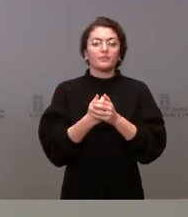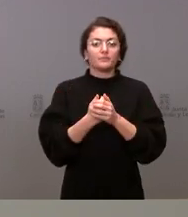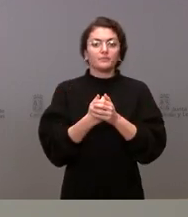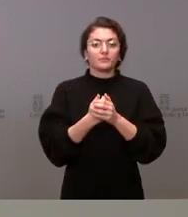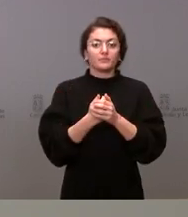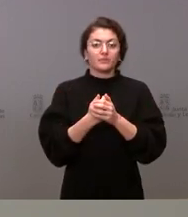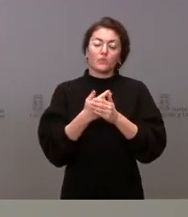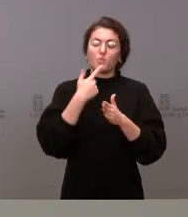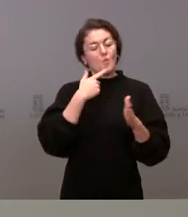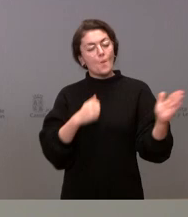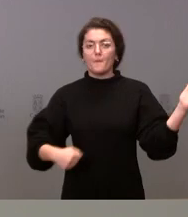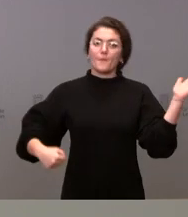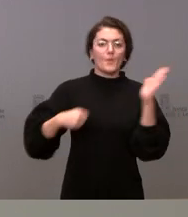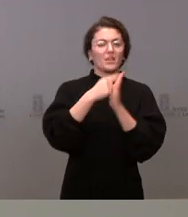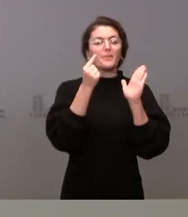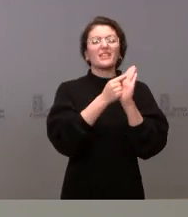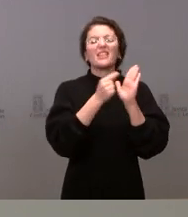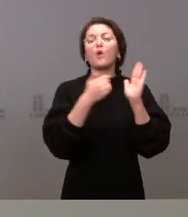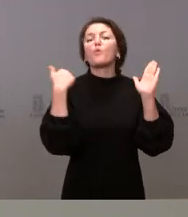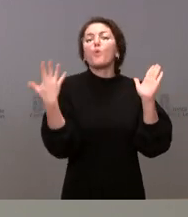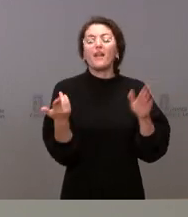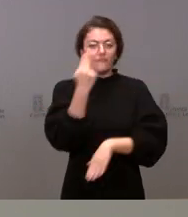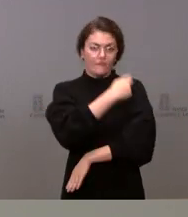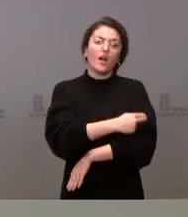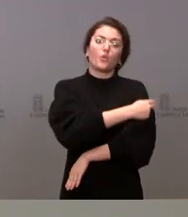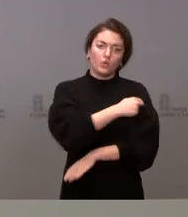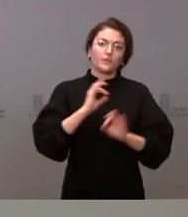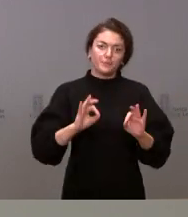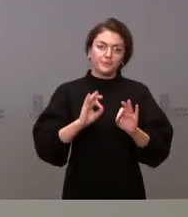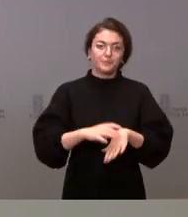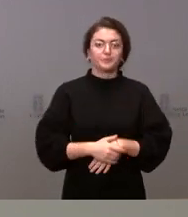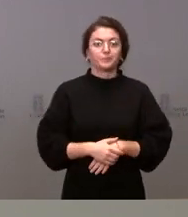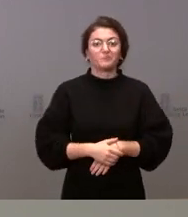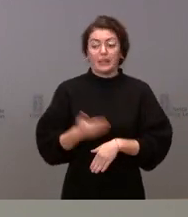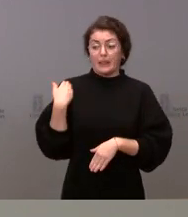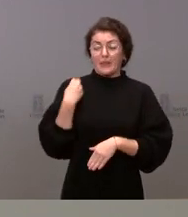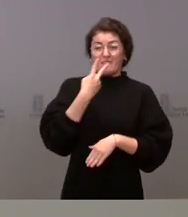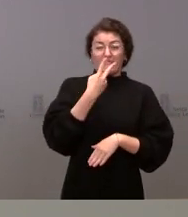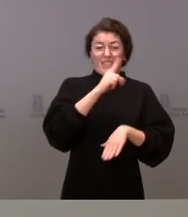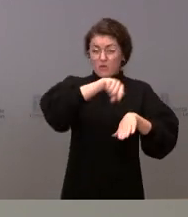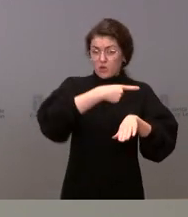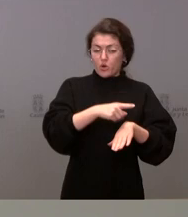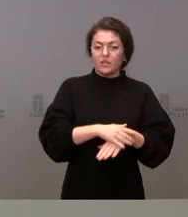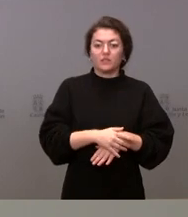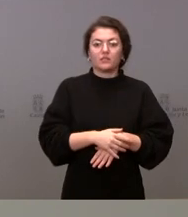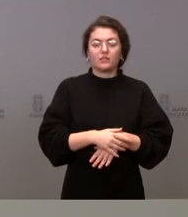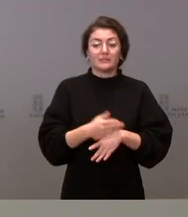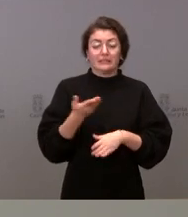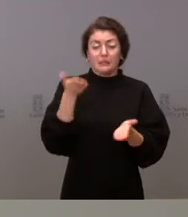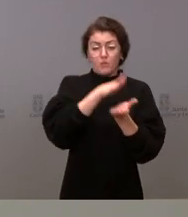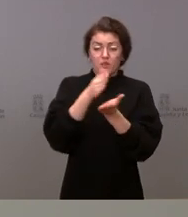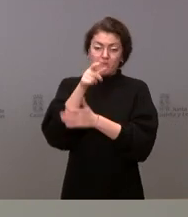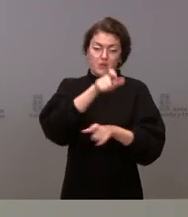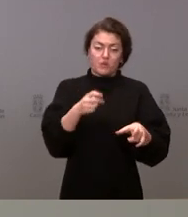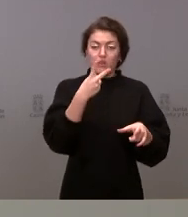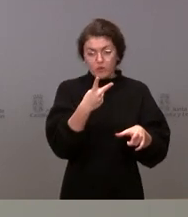la máxima, la mejor, que es la vacunación. En las últimas 24 horas han fallecido dos personas y queremos mandar nuestro saludo